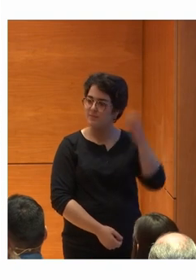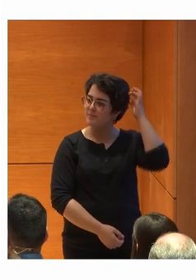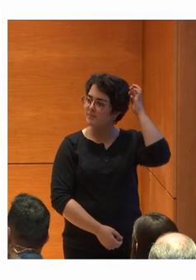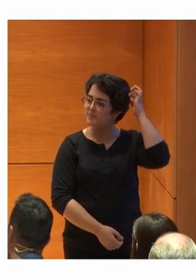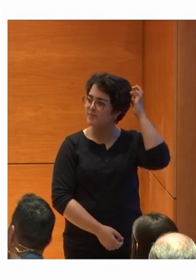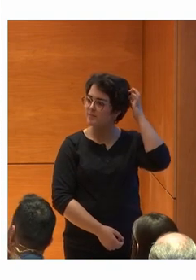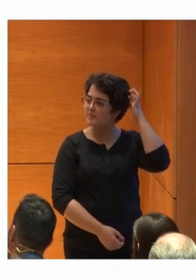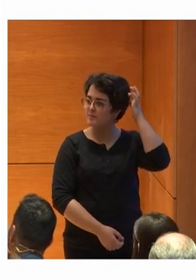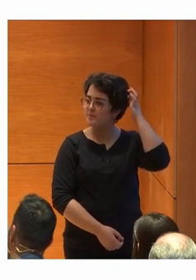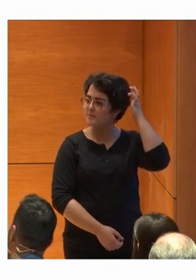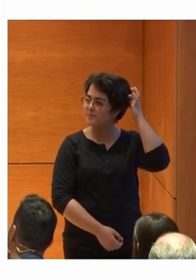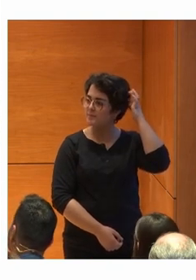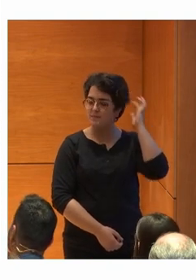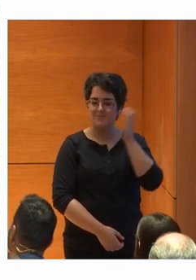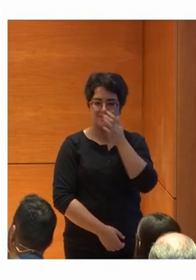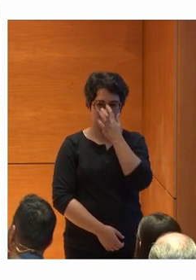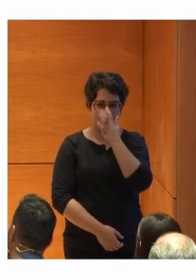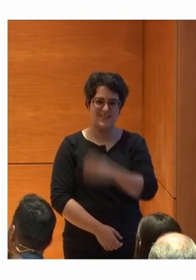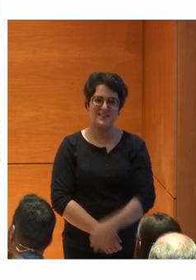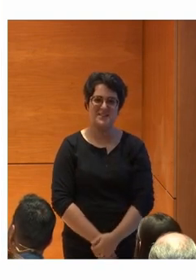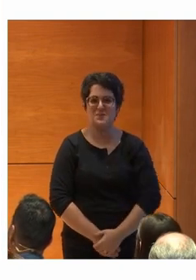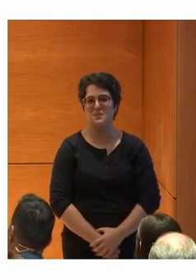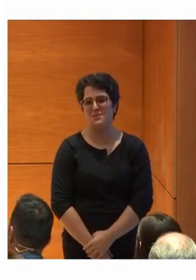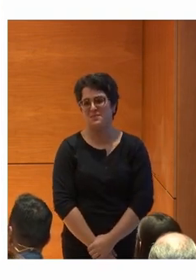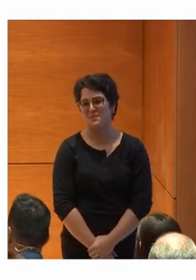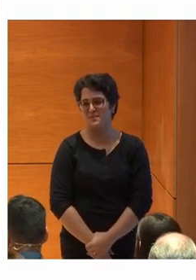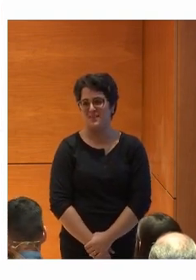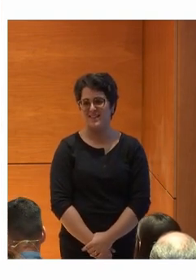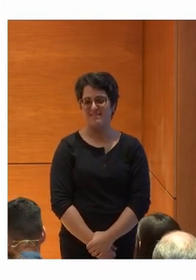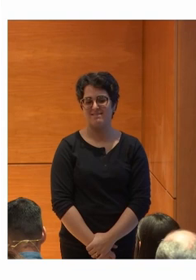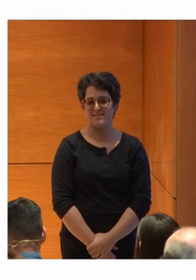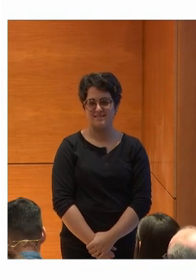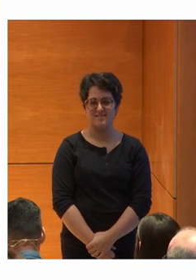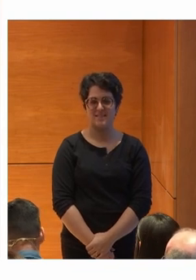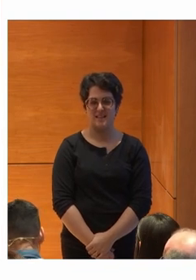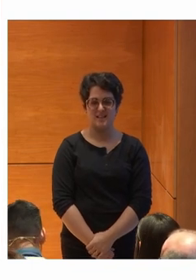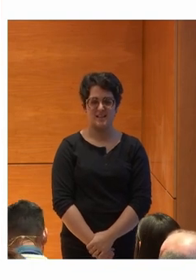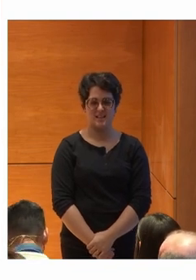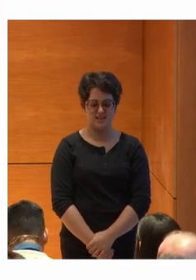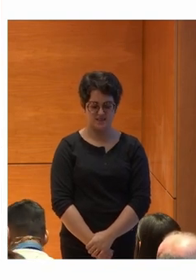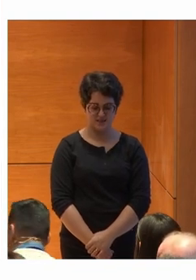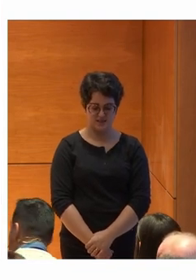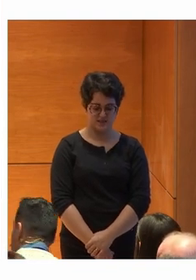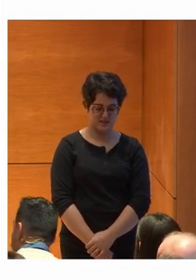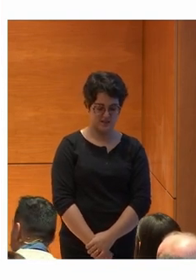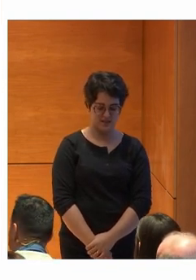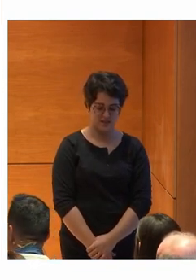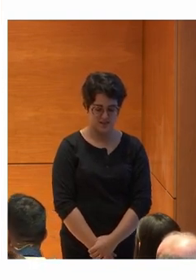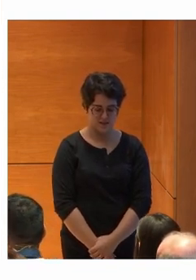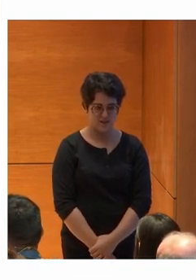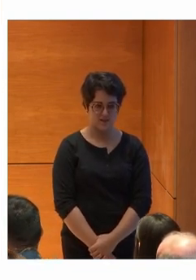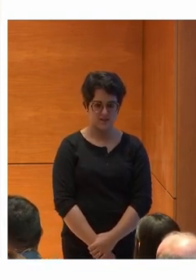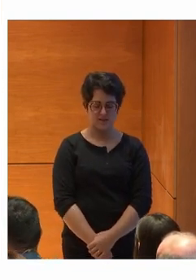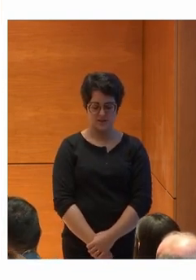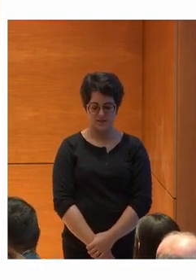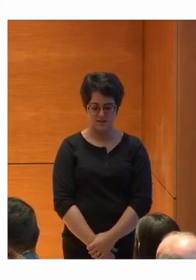Es mi segunda pareja Alesa Cuéntame un chiste Que me haga feliz ¿Cuál